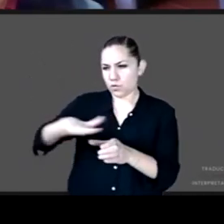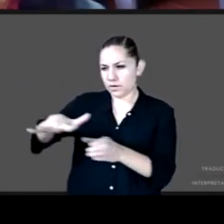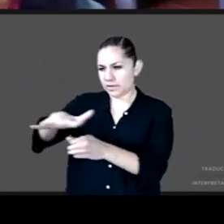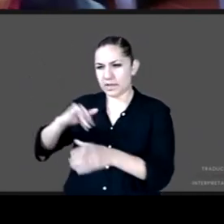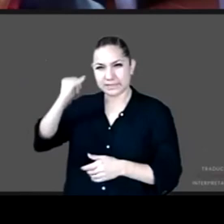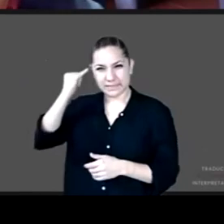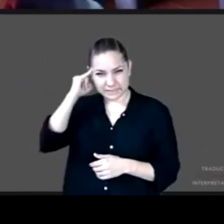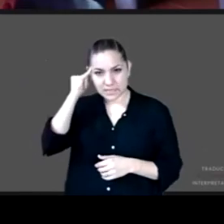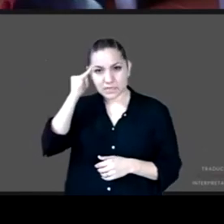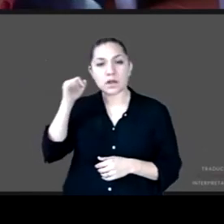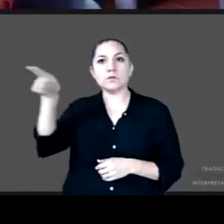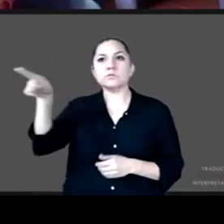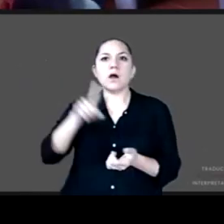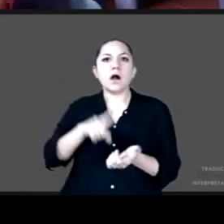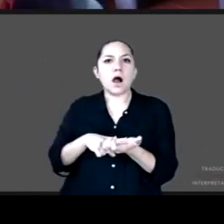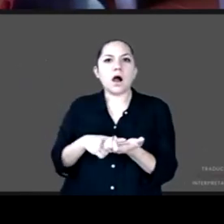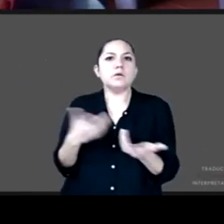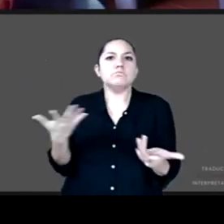profesional.